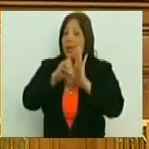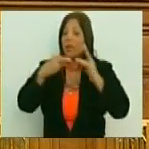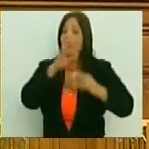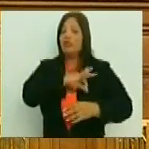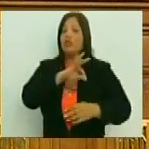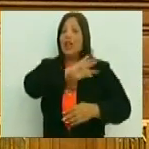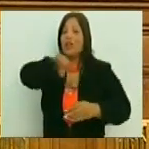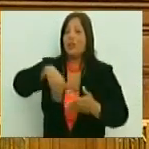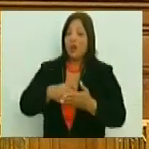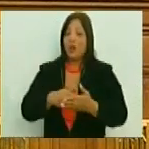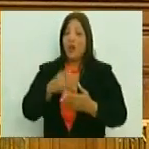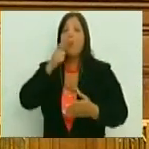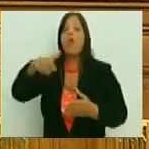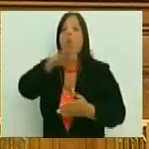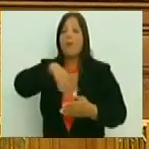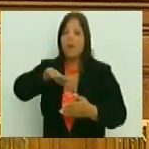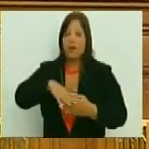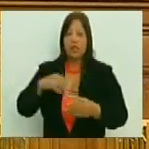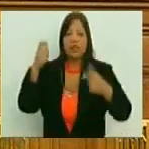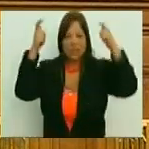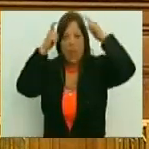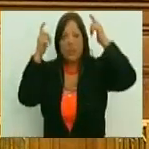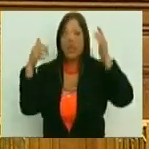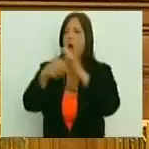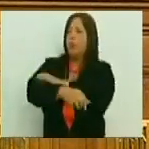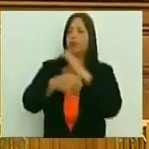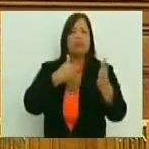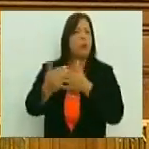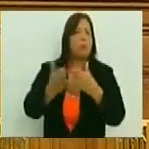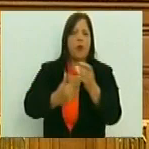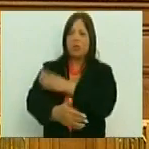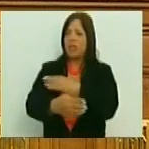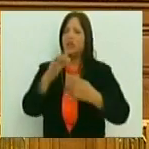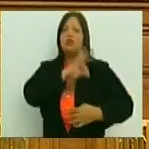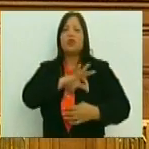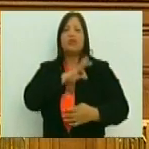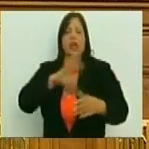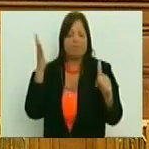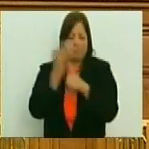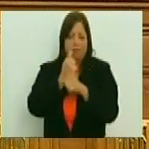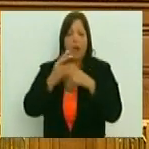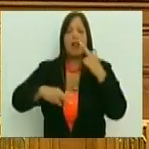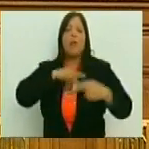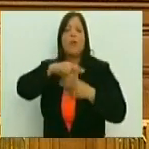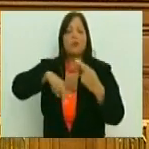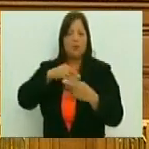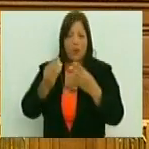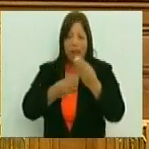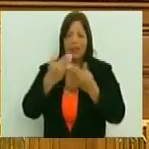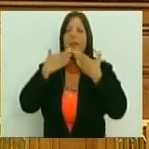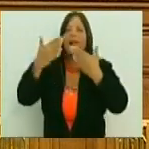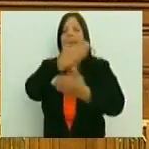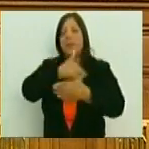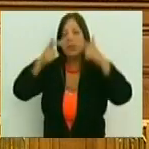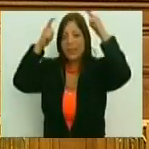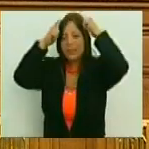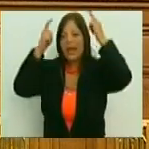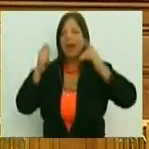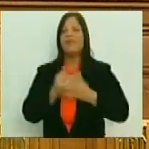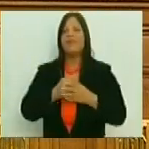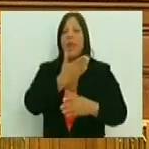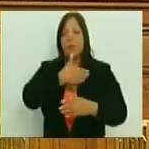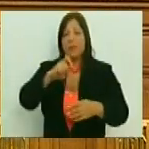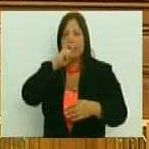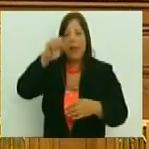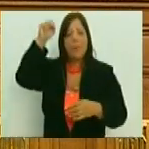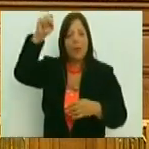de todos nosotros, de todo un pueblo, chavista y opositor, derechos sociales que hemos conquistado en revolución, gracias al Comandante Chávez y al